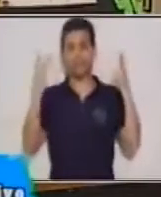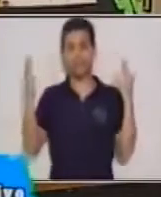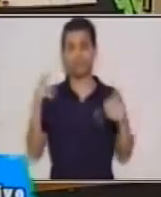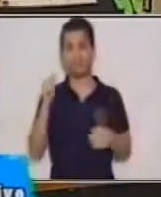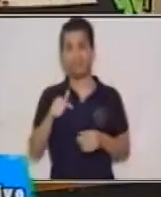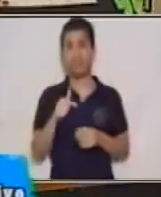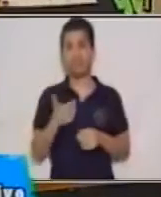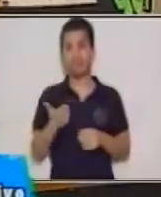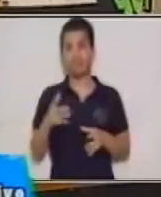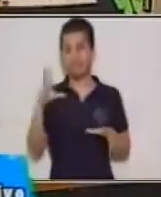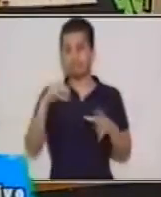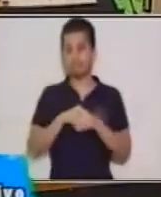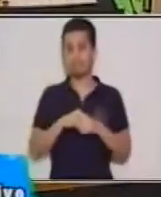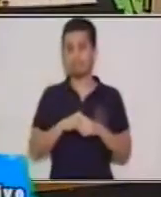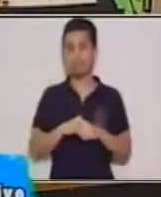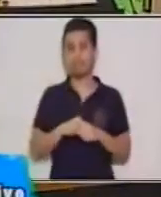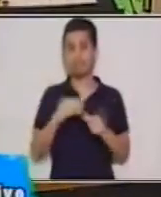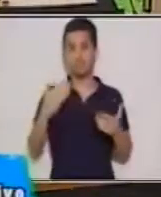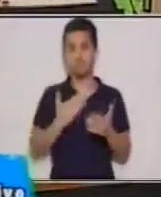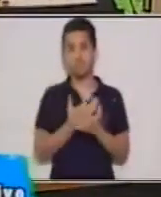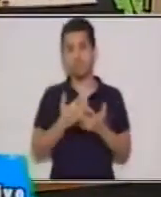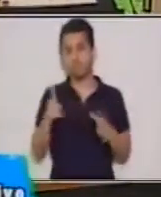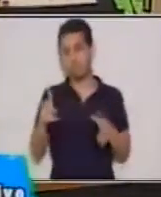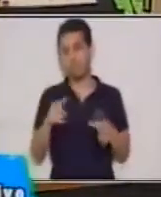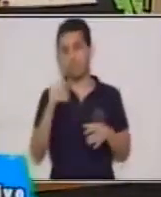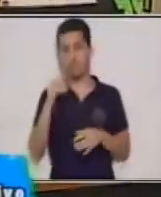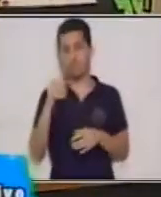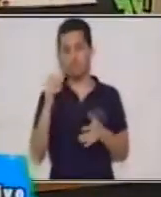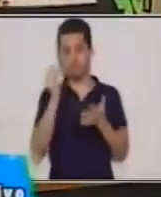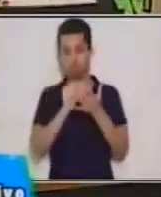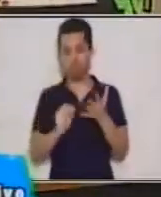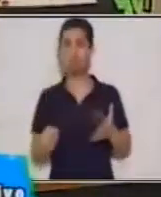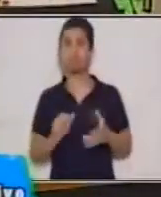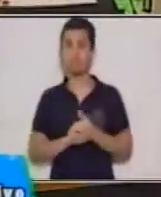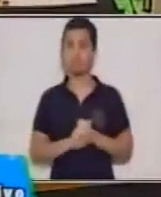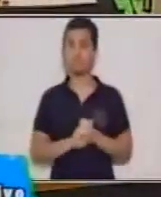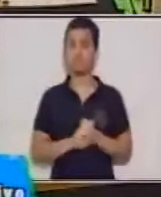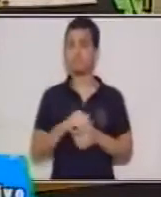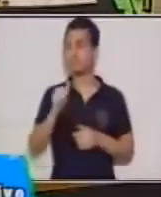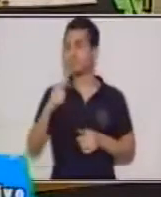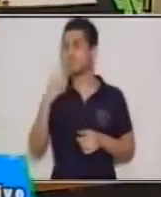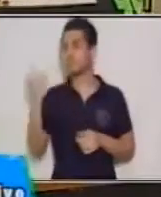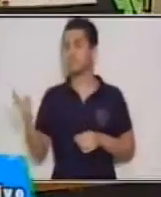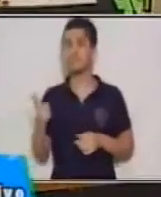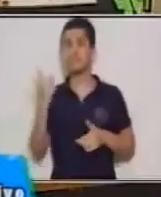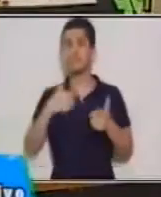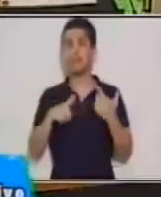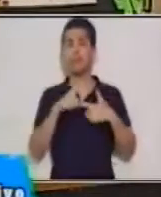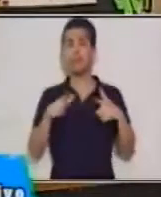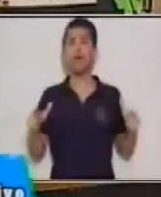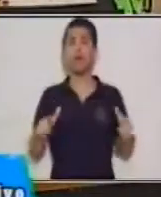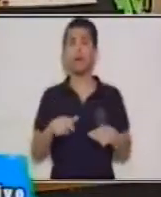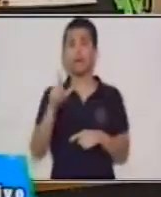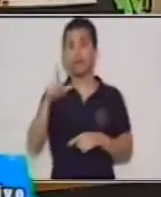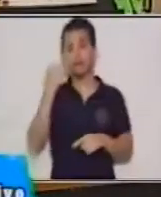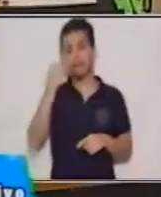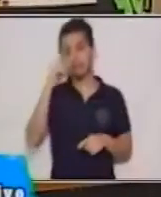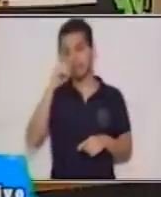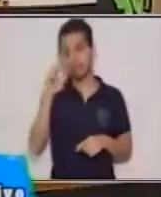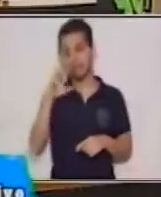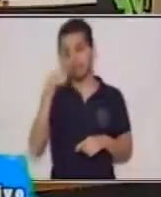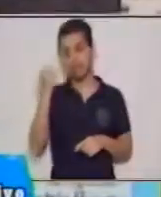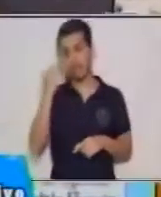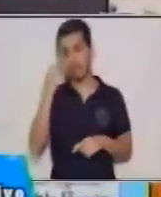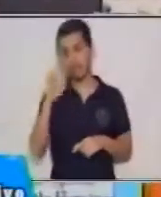conforma parte de esa nueva obra. Entonces, acá en el lenguaje literario deben de tener en cuenta